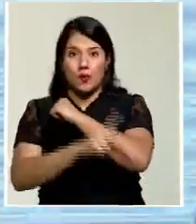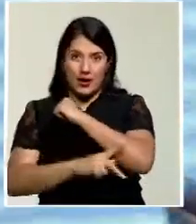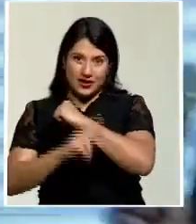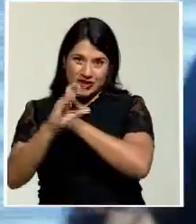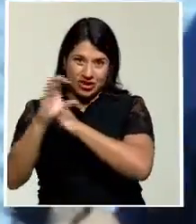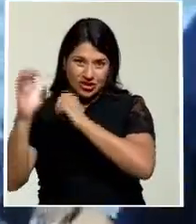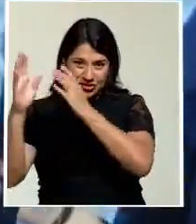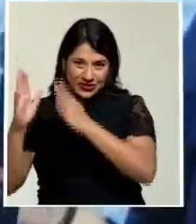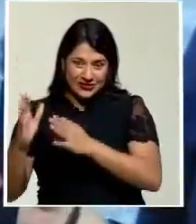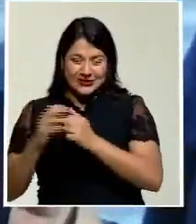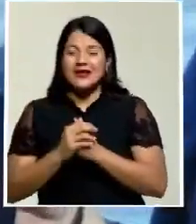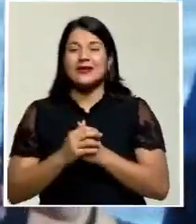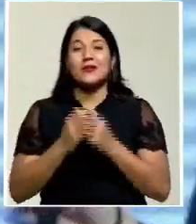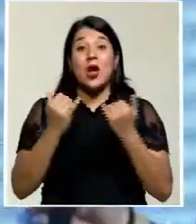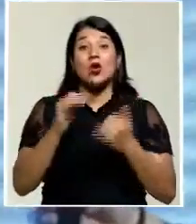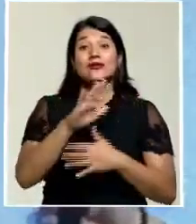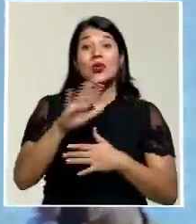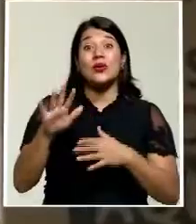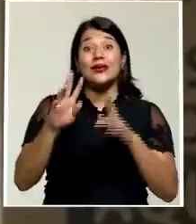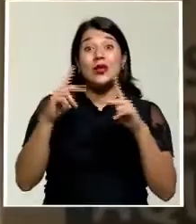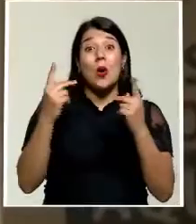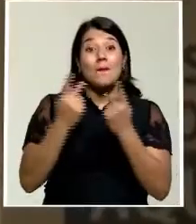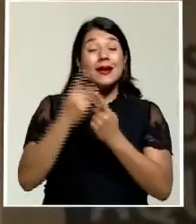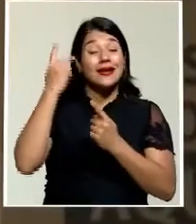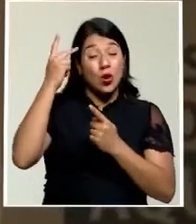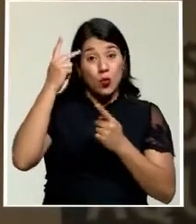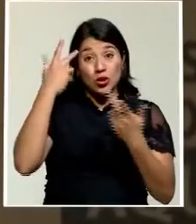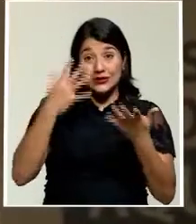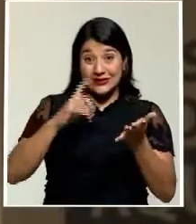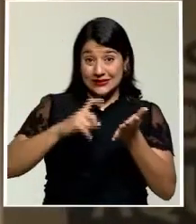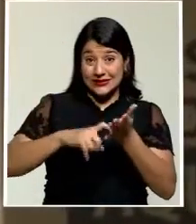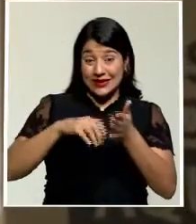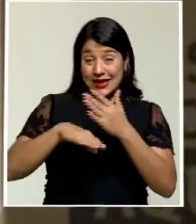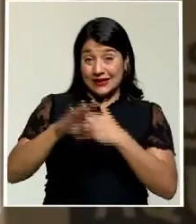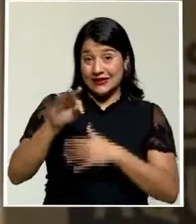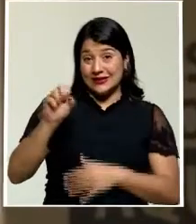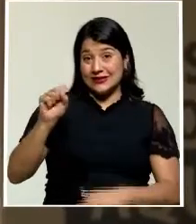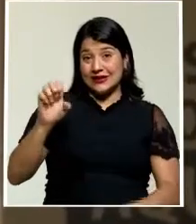55 partidos políticos están inscritos ante el Tribunal Supremo de Elecciones.